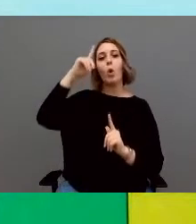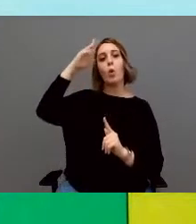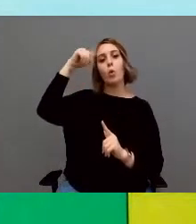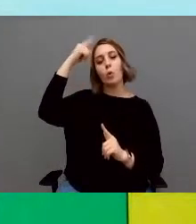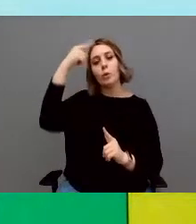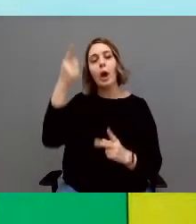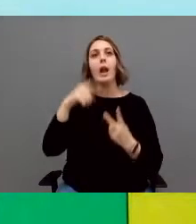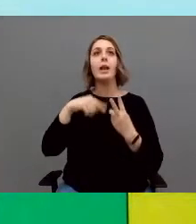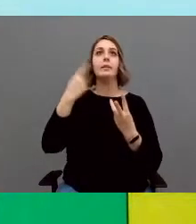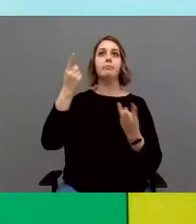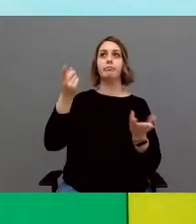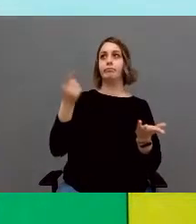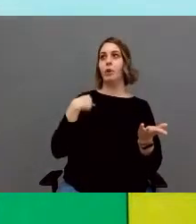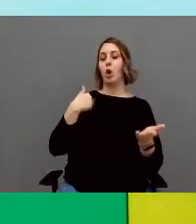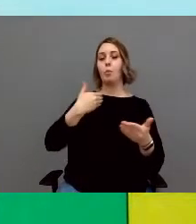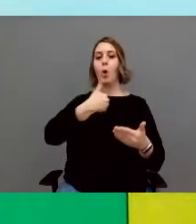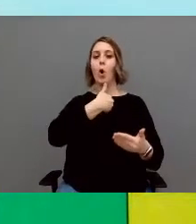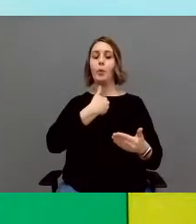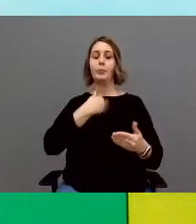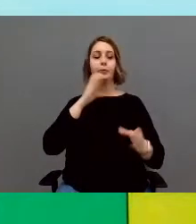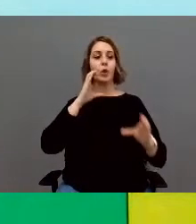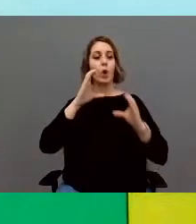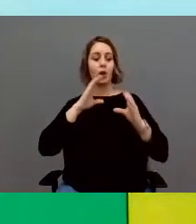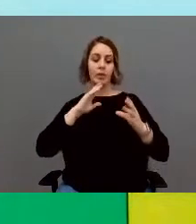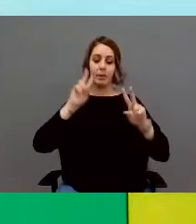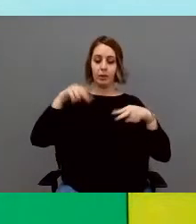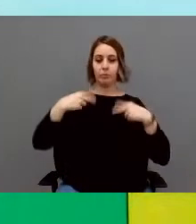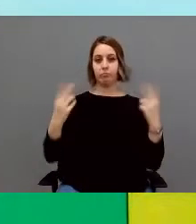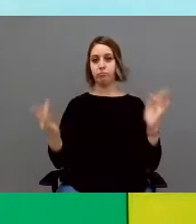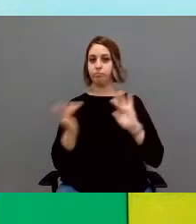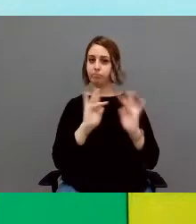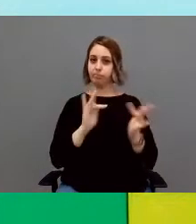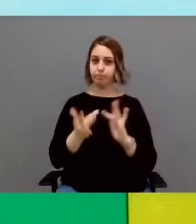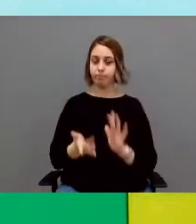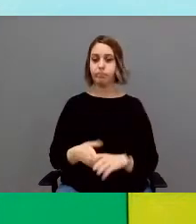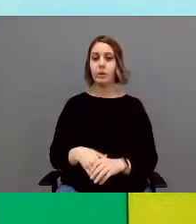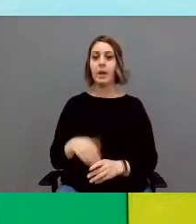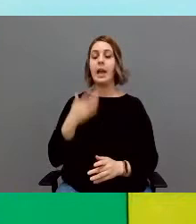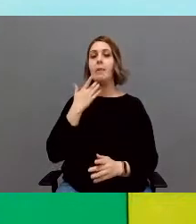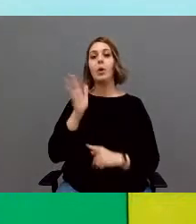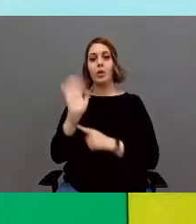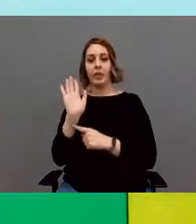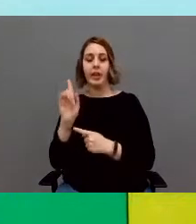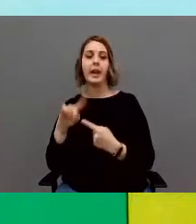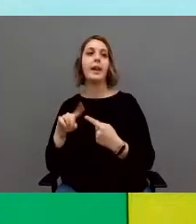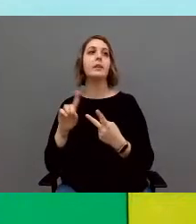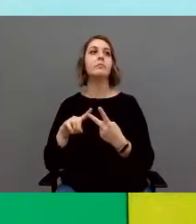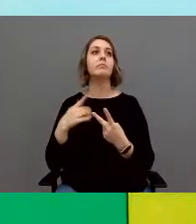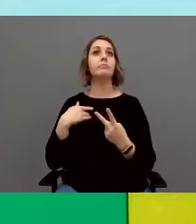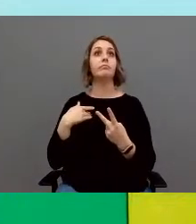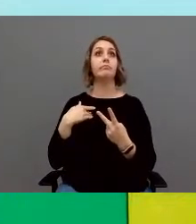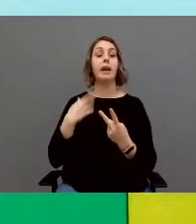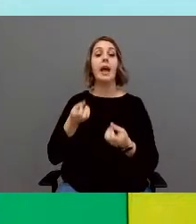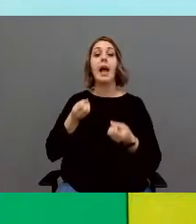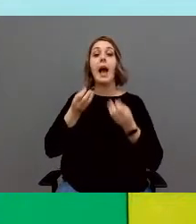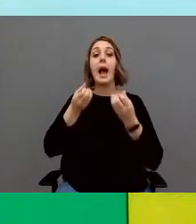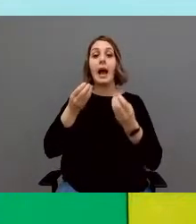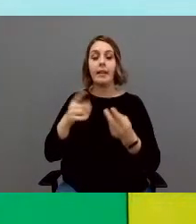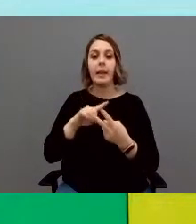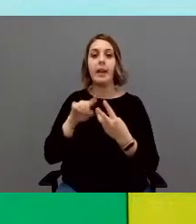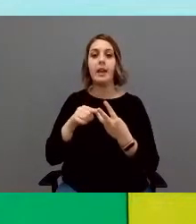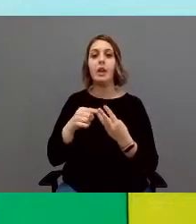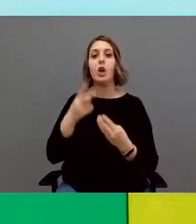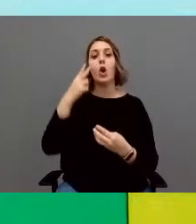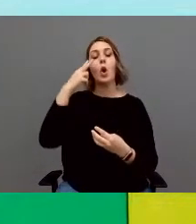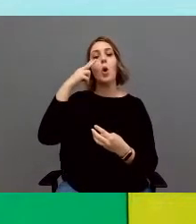transporte, el conocimiento mutuo. Este curso hemos realizado las siguientes salidas. Hemos ido al cine, al Real Jardín Botánico,